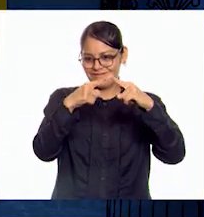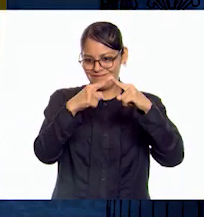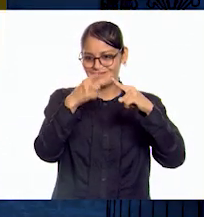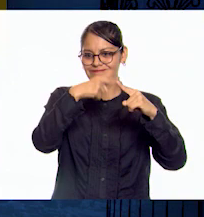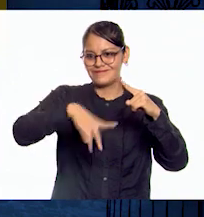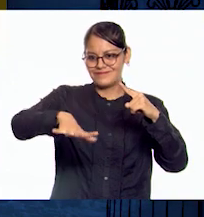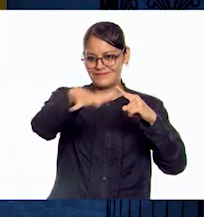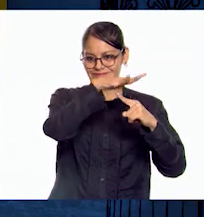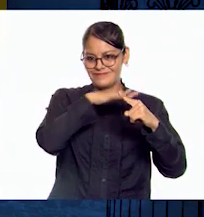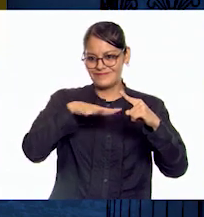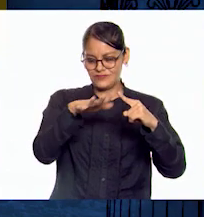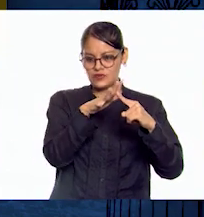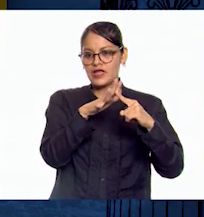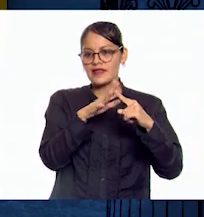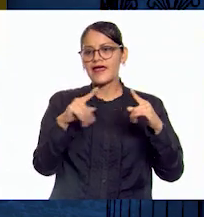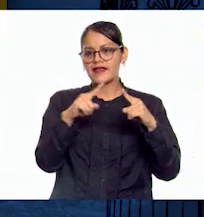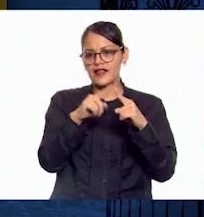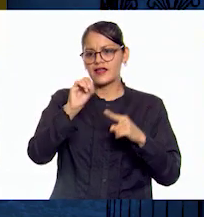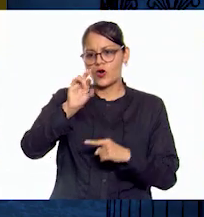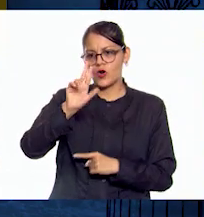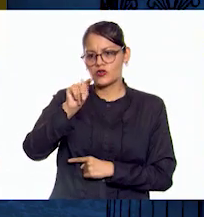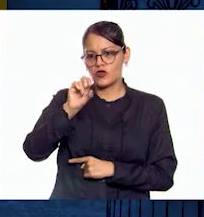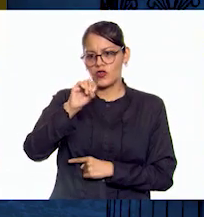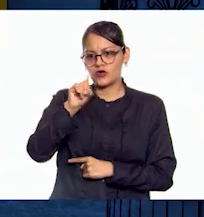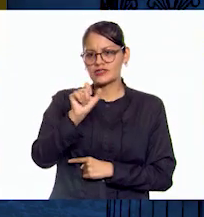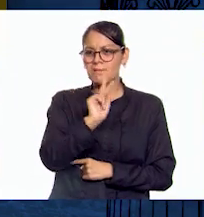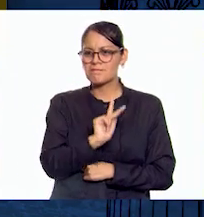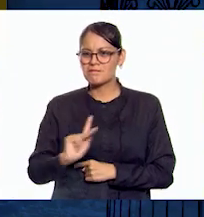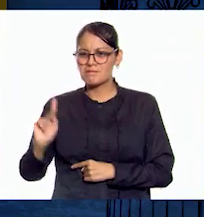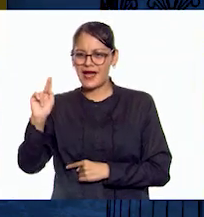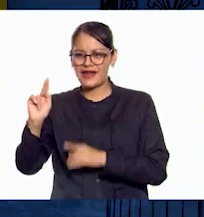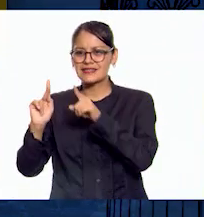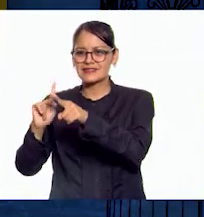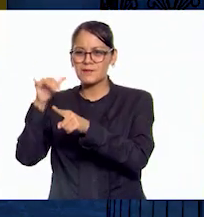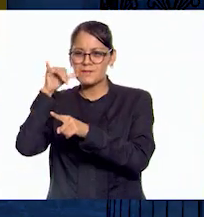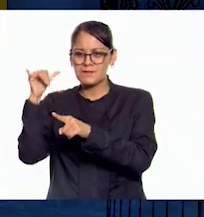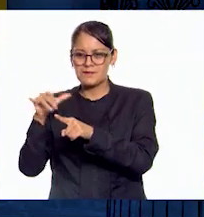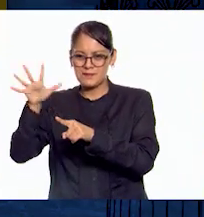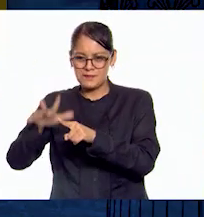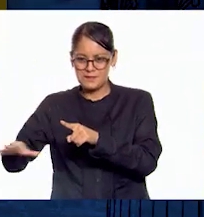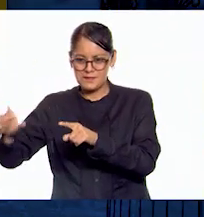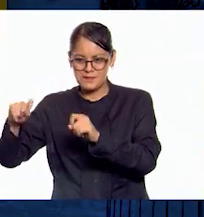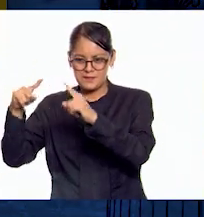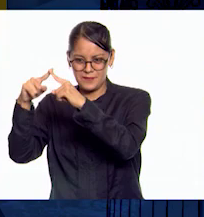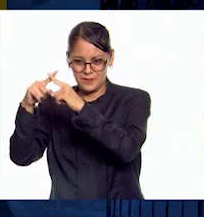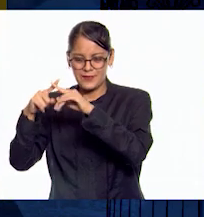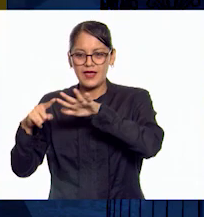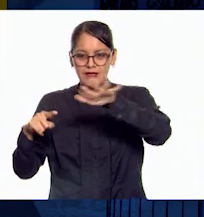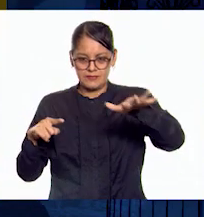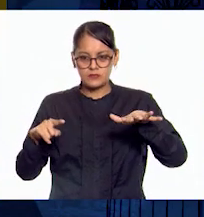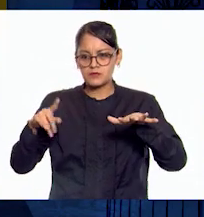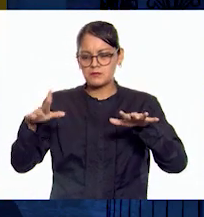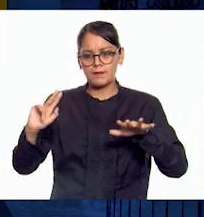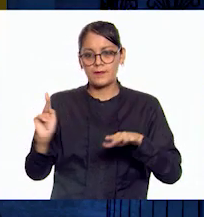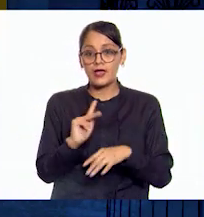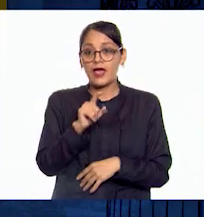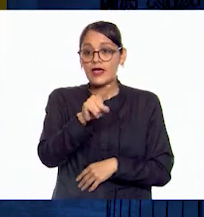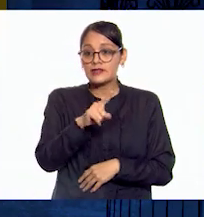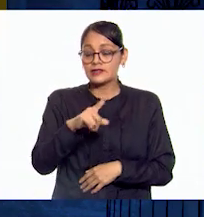como sede de la iglesia ortodoxa, que es el equivalente al Vaticano del mundo occidental. Gracias a la fusión del poder